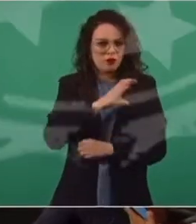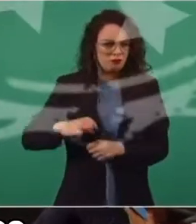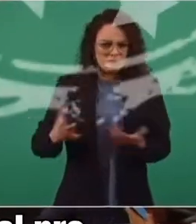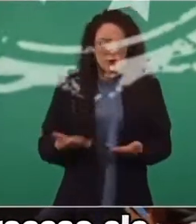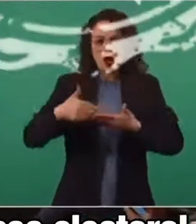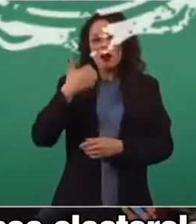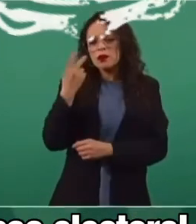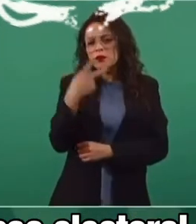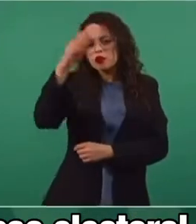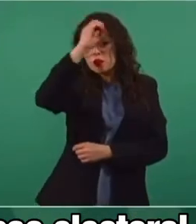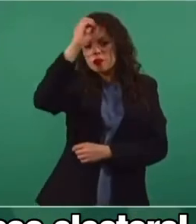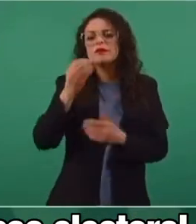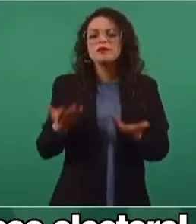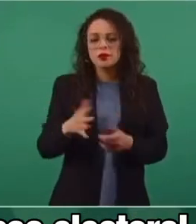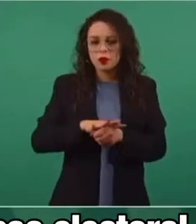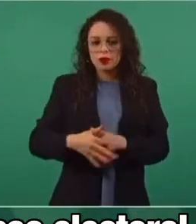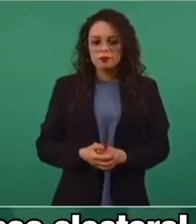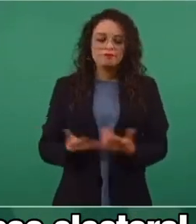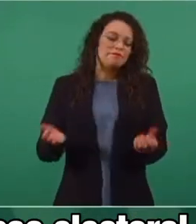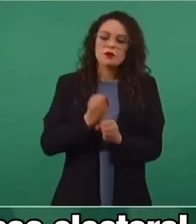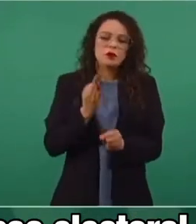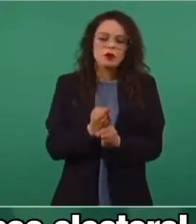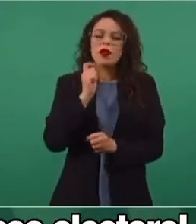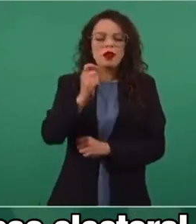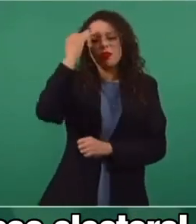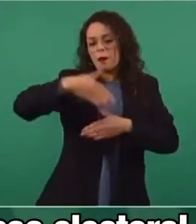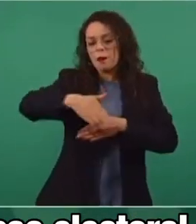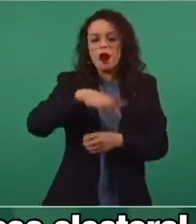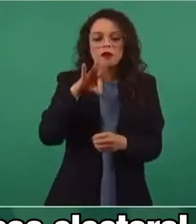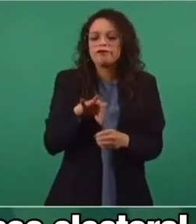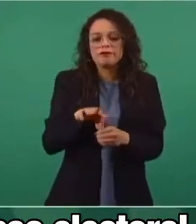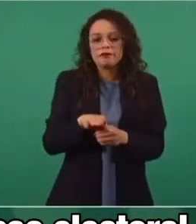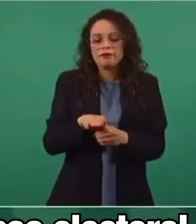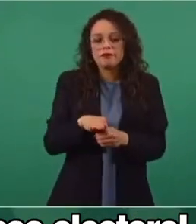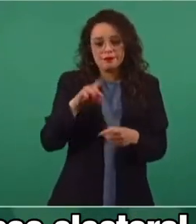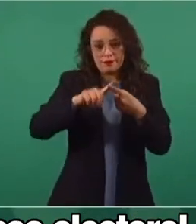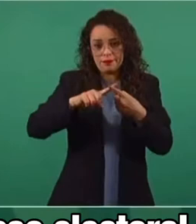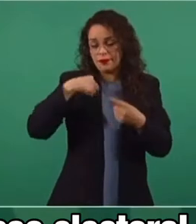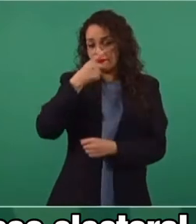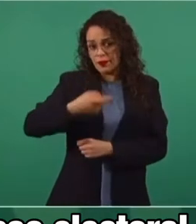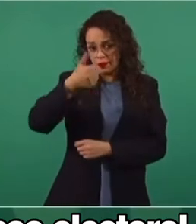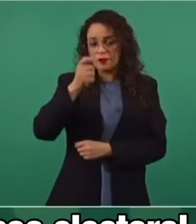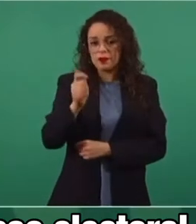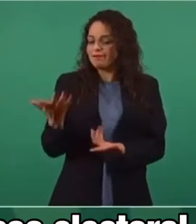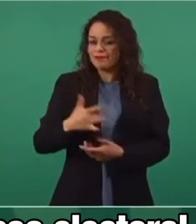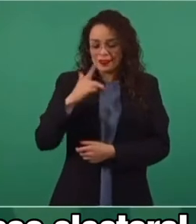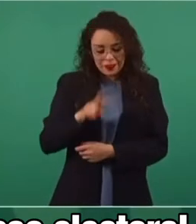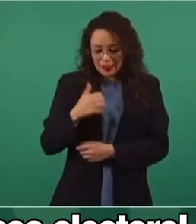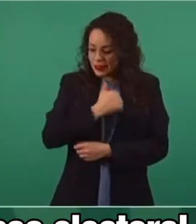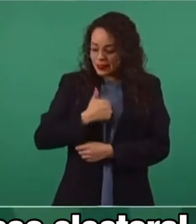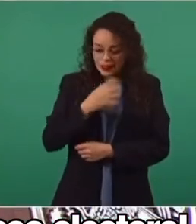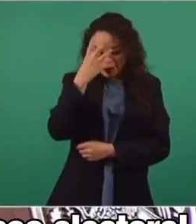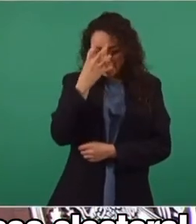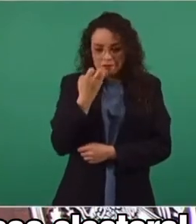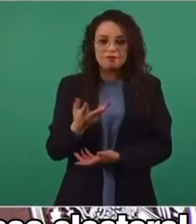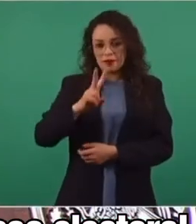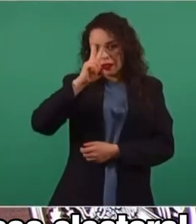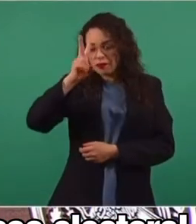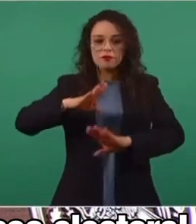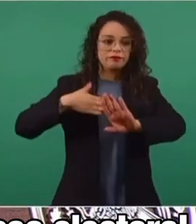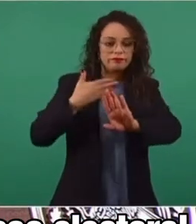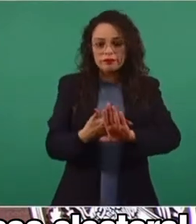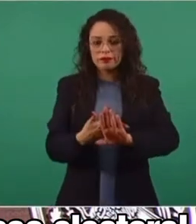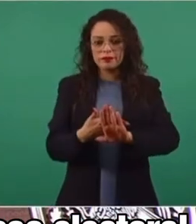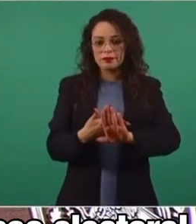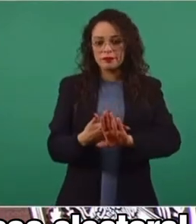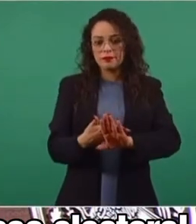Pues que estamos en temporada de elecciones. Primero, es decir que es muy lamentable que se amenace, que se agreda,